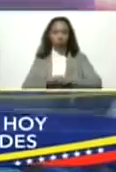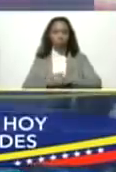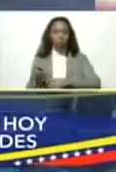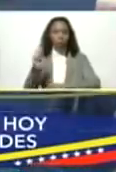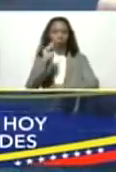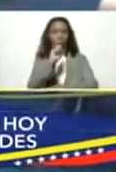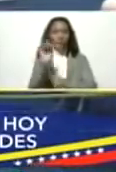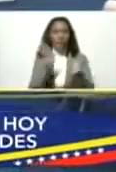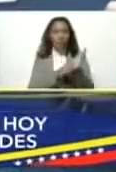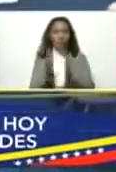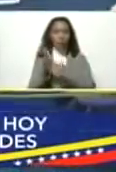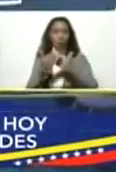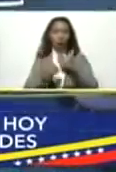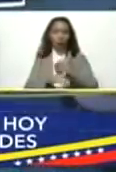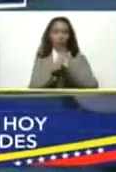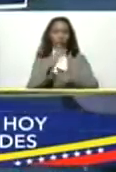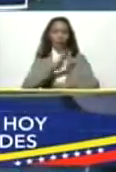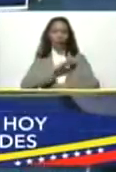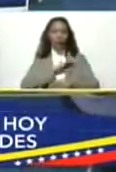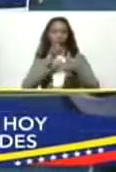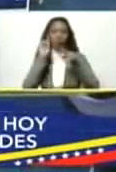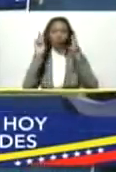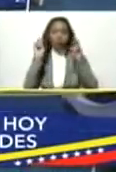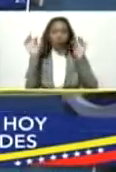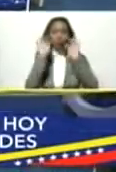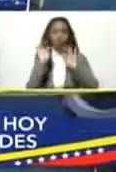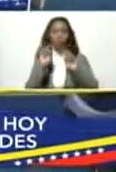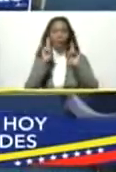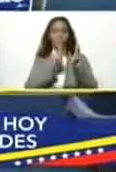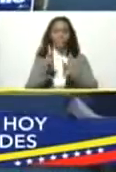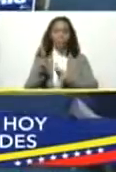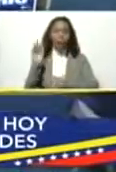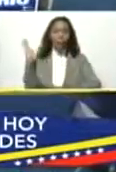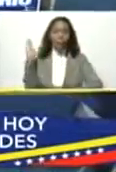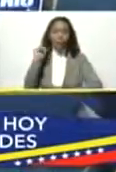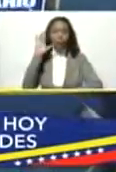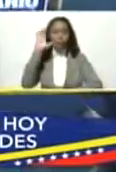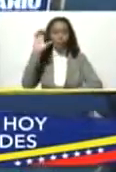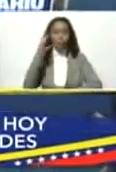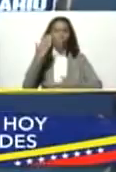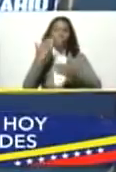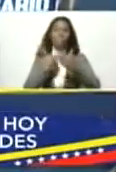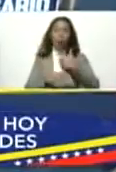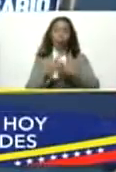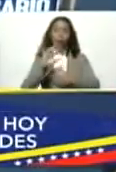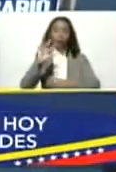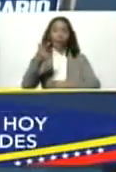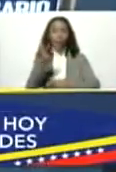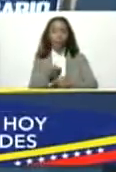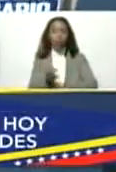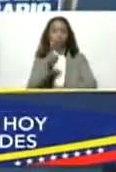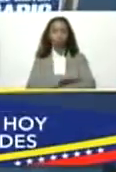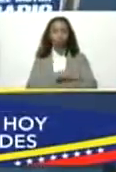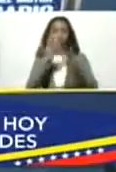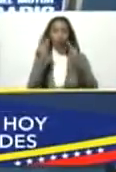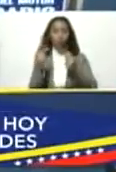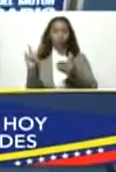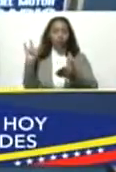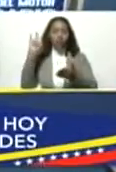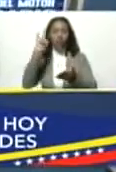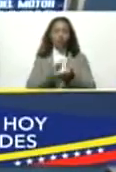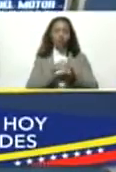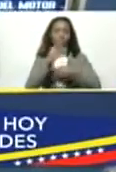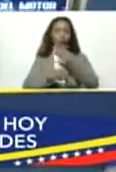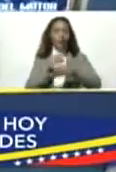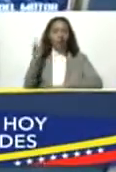meses de marzo en adelante vamos a tener una nueva fase del plan vuelta a la patria vamos a triplicar el número de vuelos que vamos a